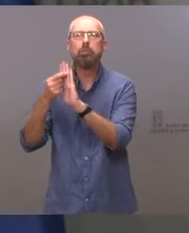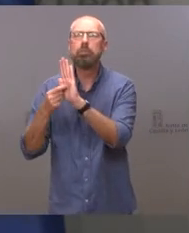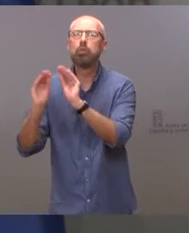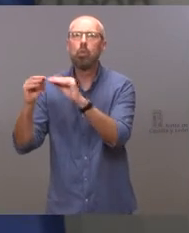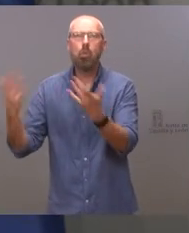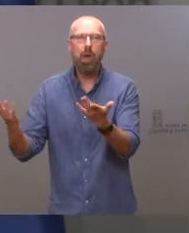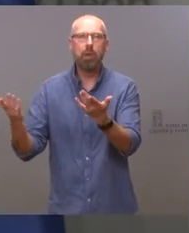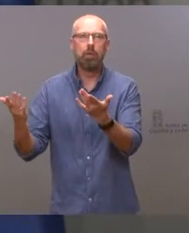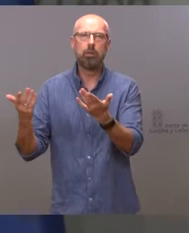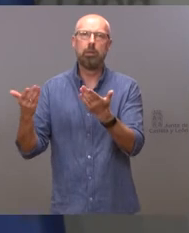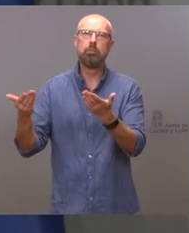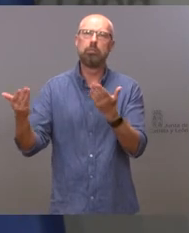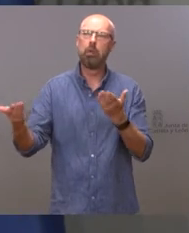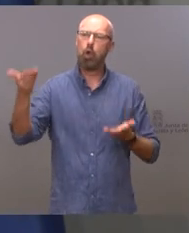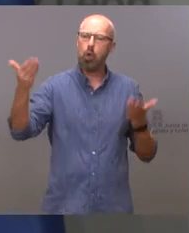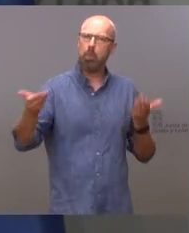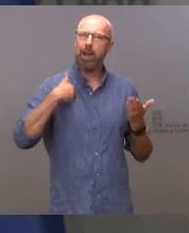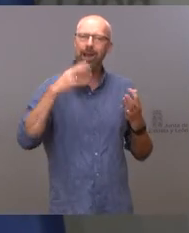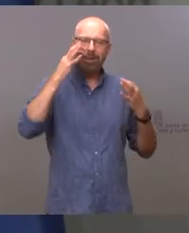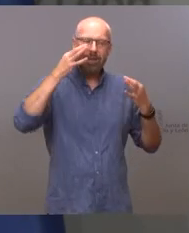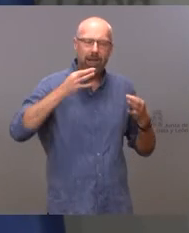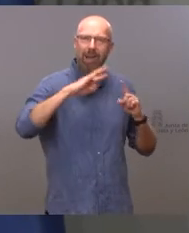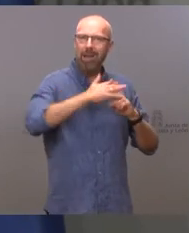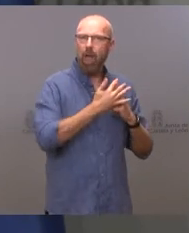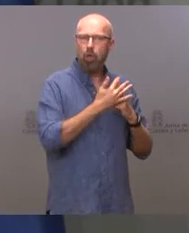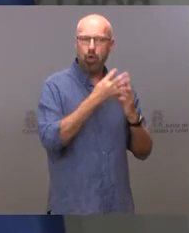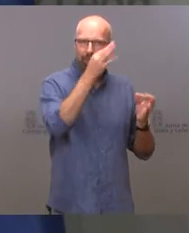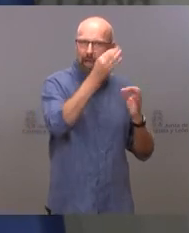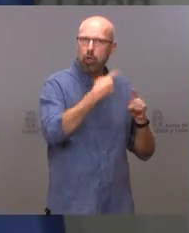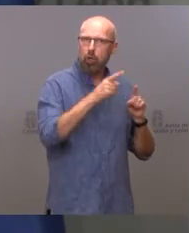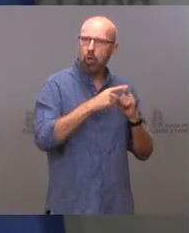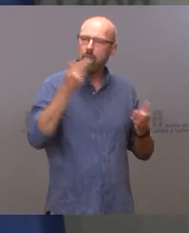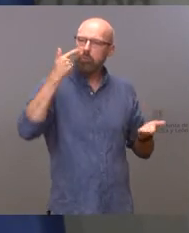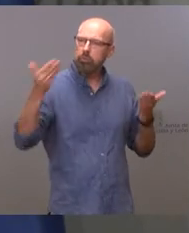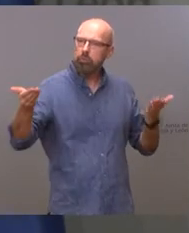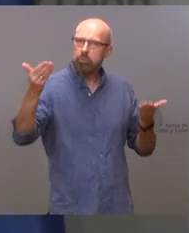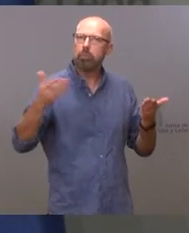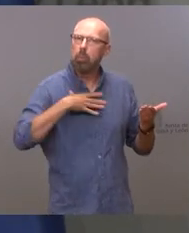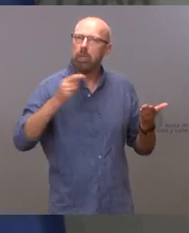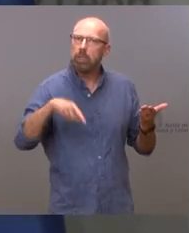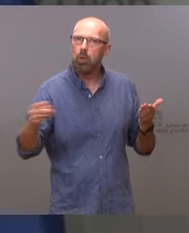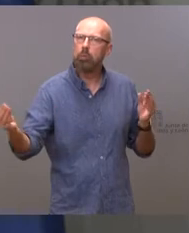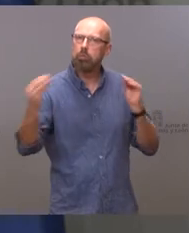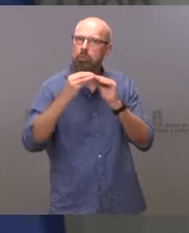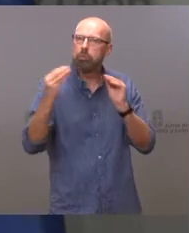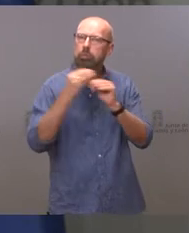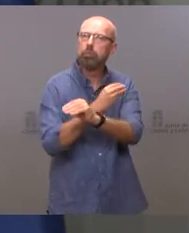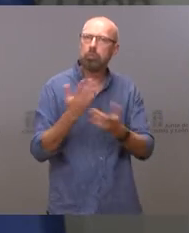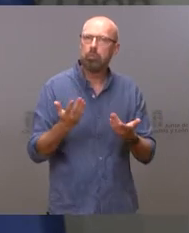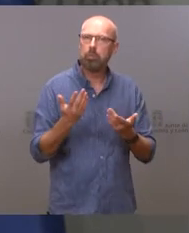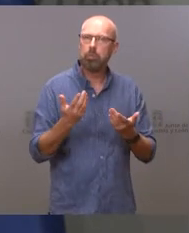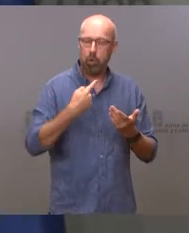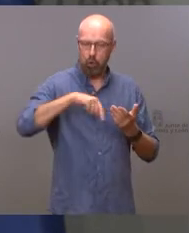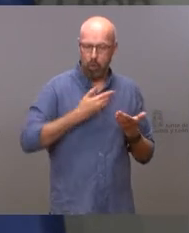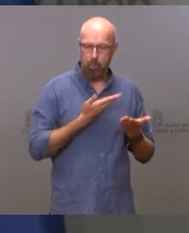datos, con la realidad de los números y las confronte con las propuestas que nosotros hacemos.